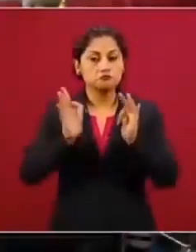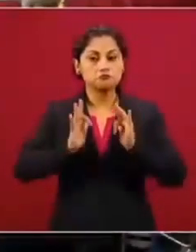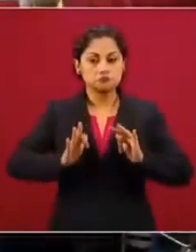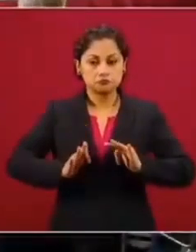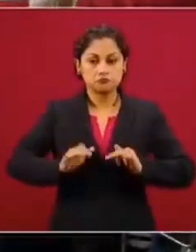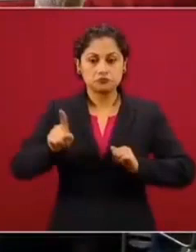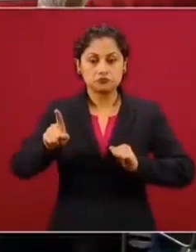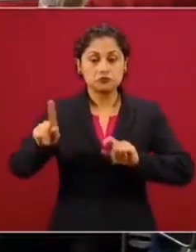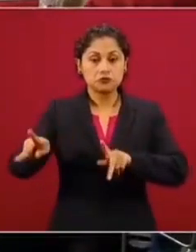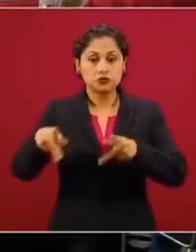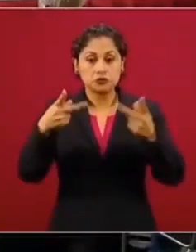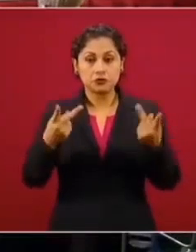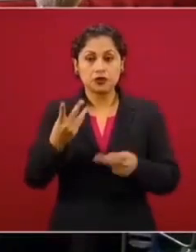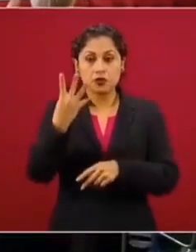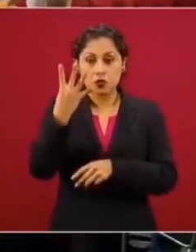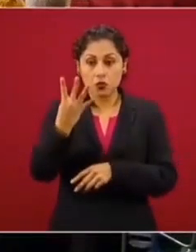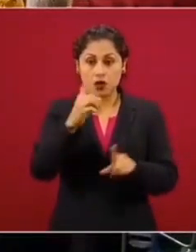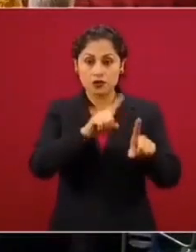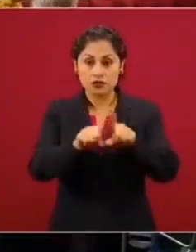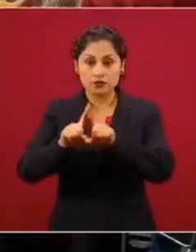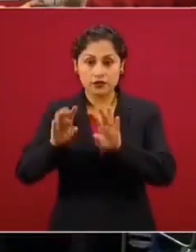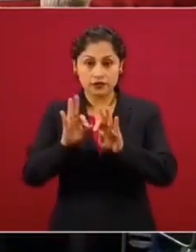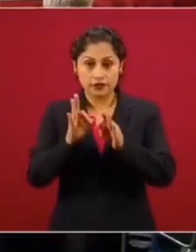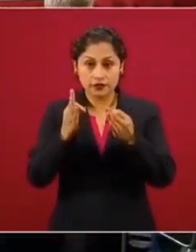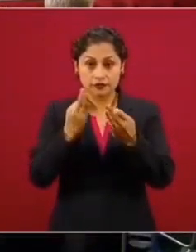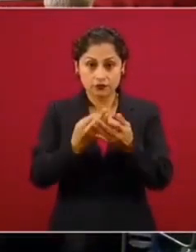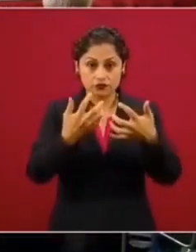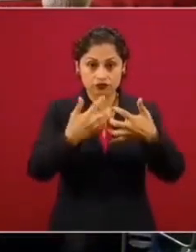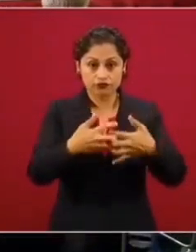modelos los que México está adquiriendo,